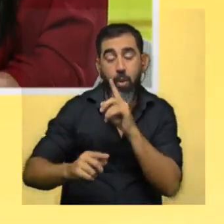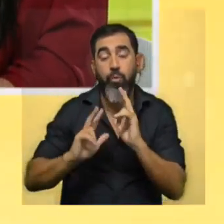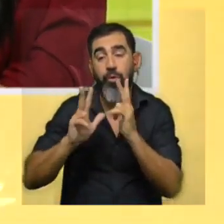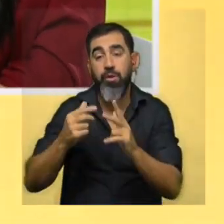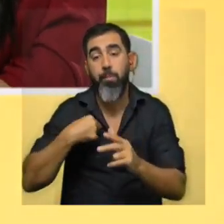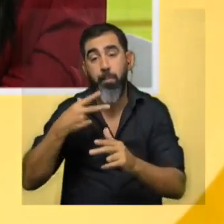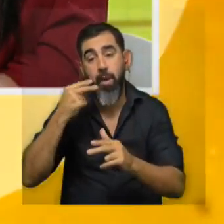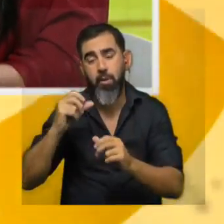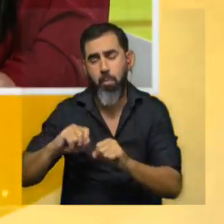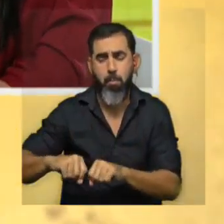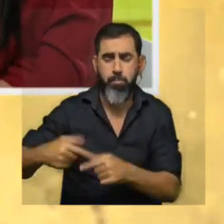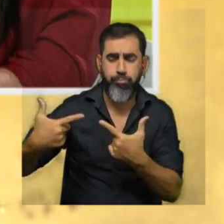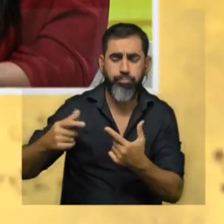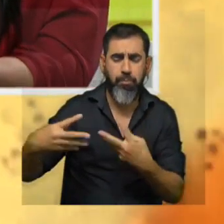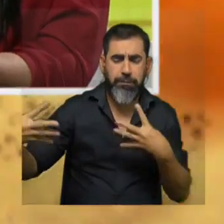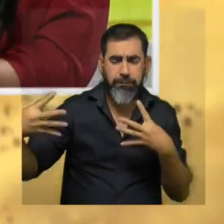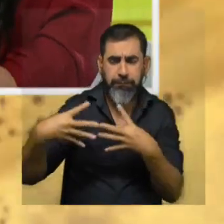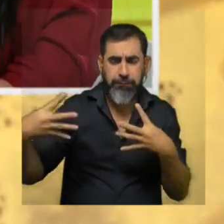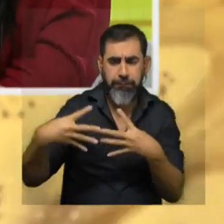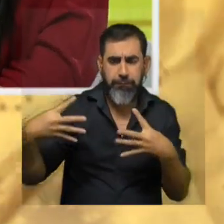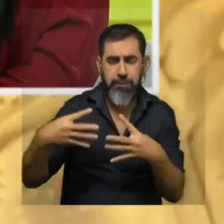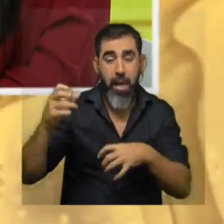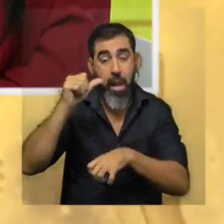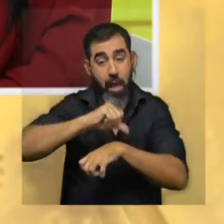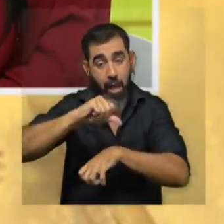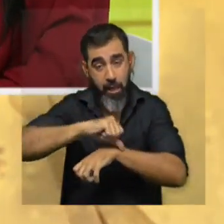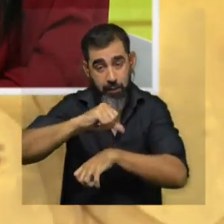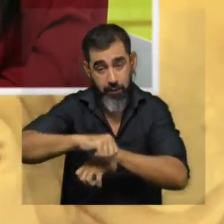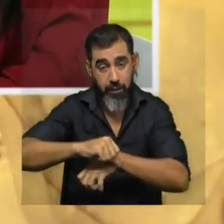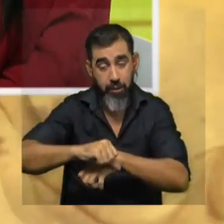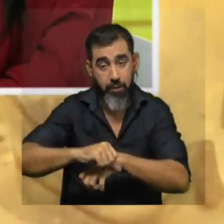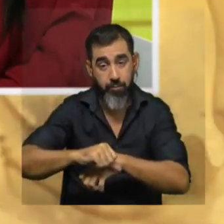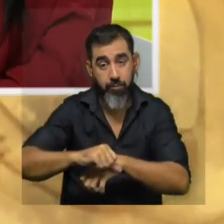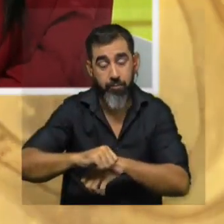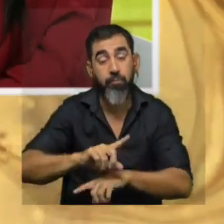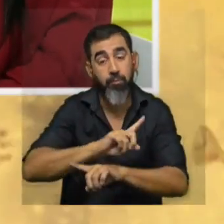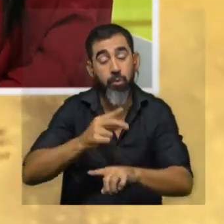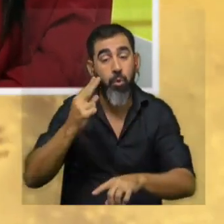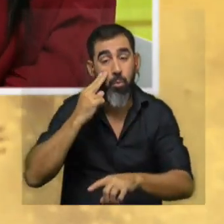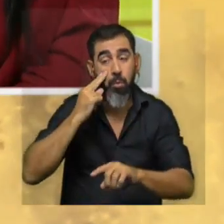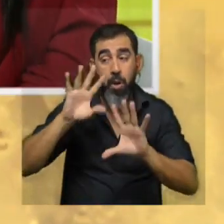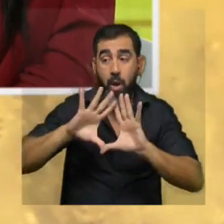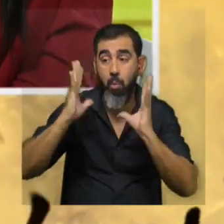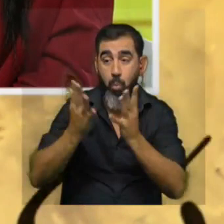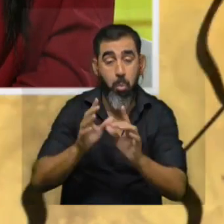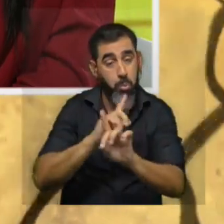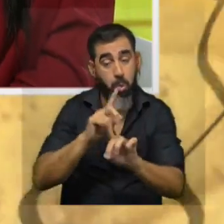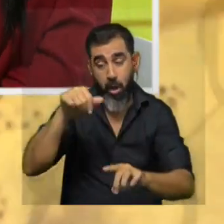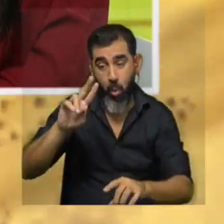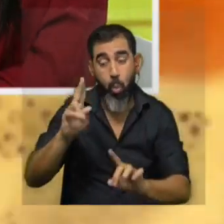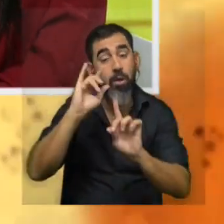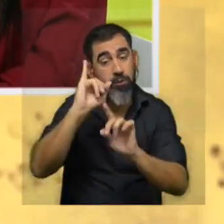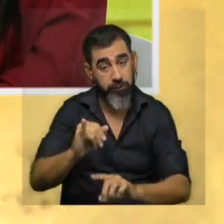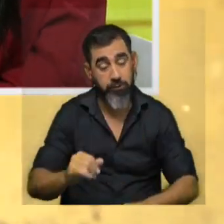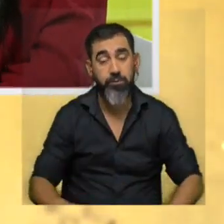bueno mis gatos se llevan muy mal se pelean realmente se lastiman eso tampoco está reportado como un problema uno de los tres principales problemas